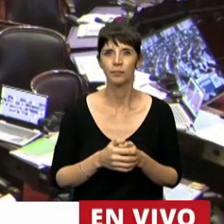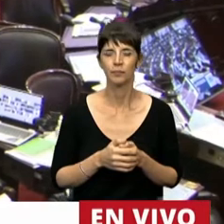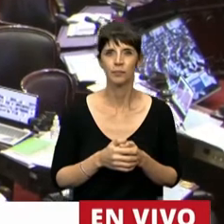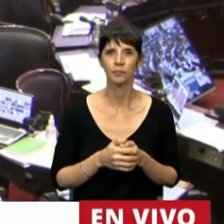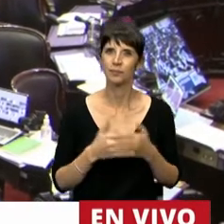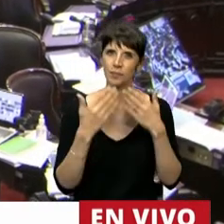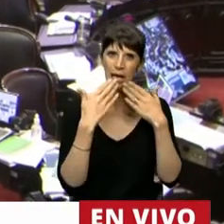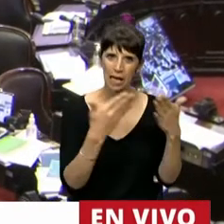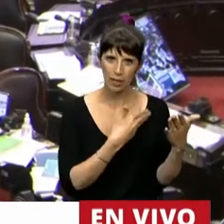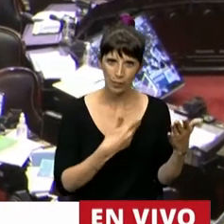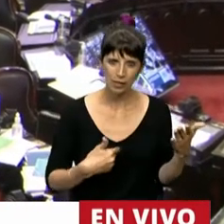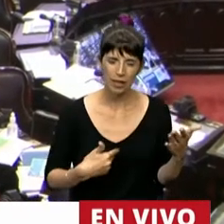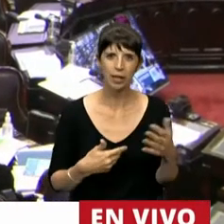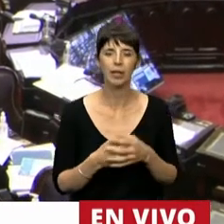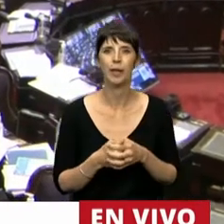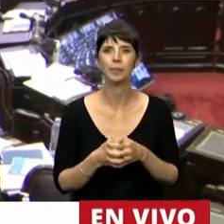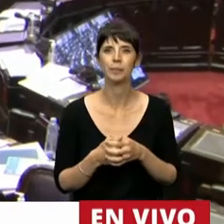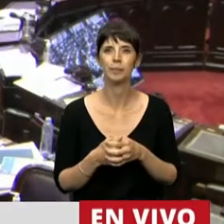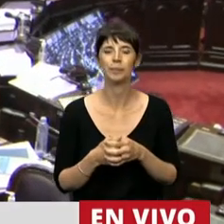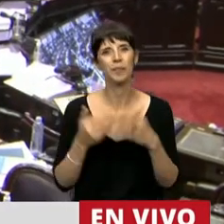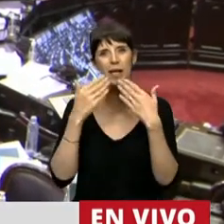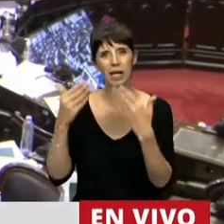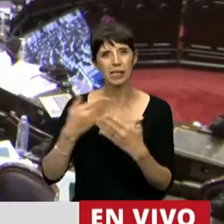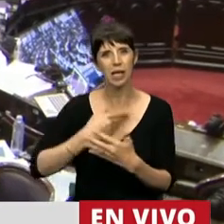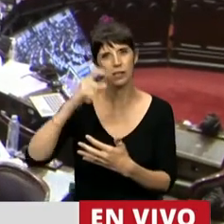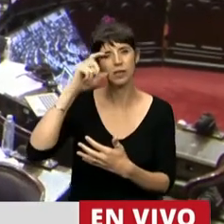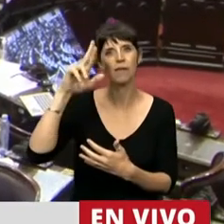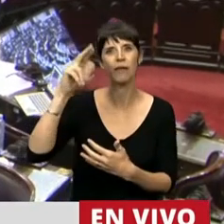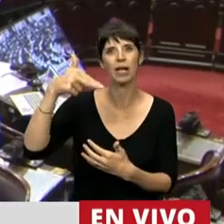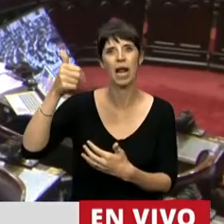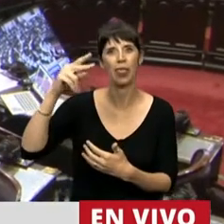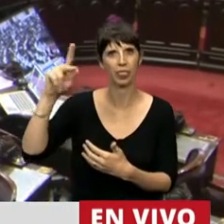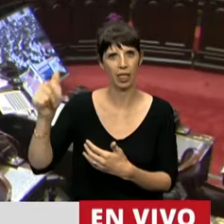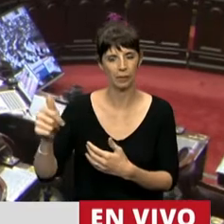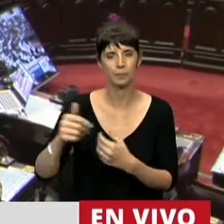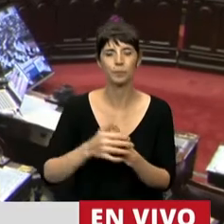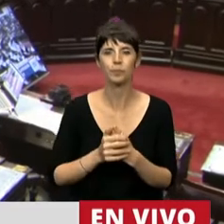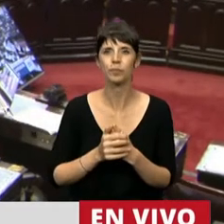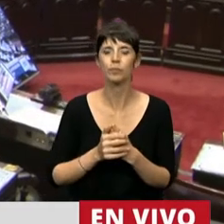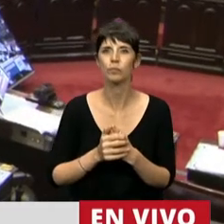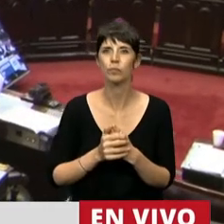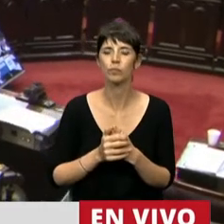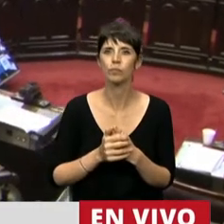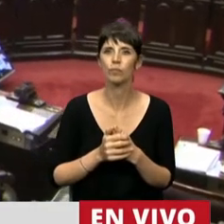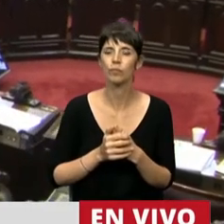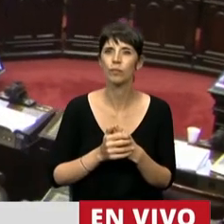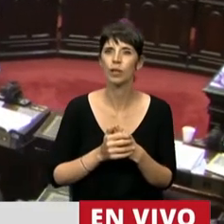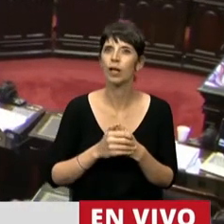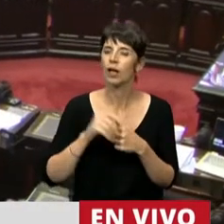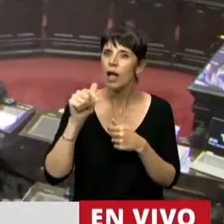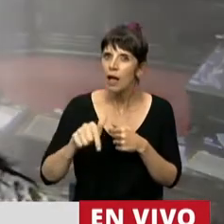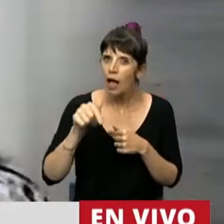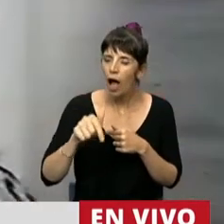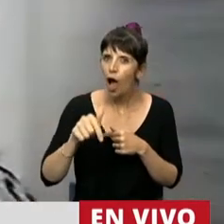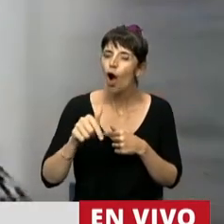Gracias, señor presidente, y gracias, Fernanda. Uno de los temas que ha puesto en evidencia